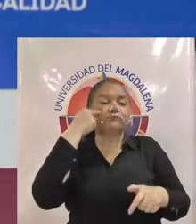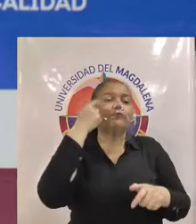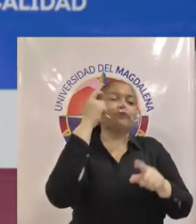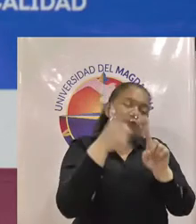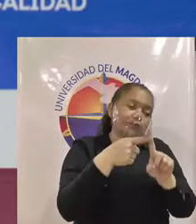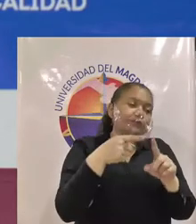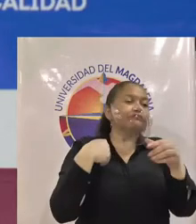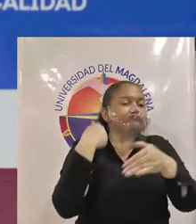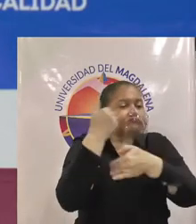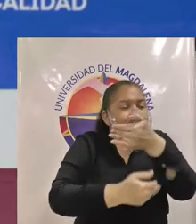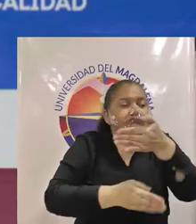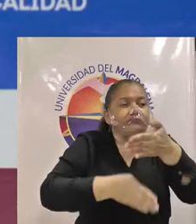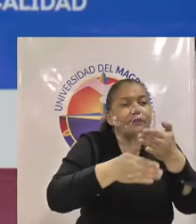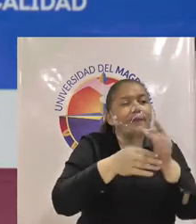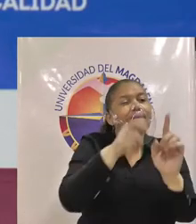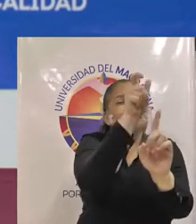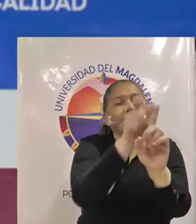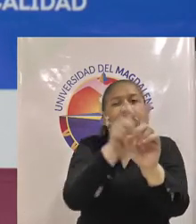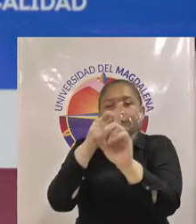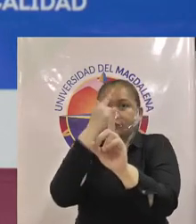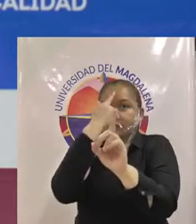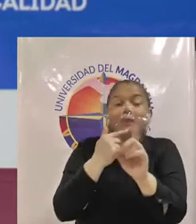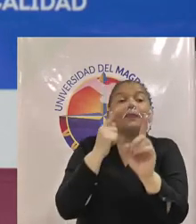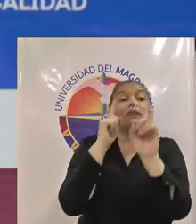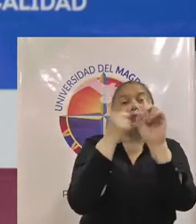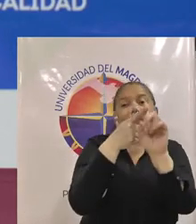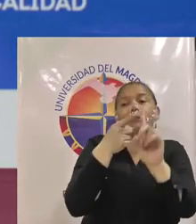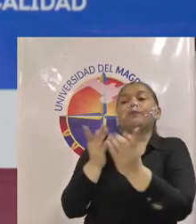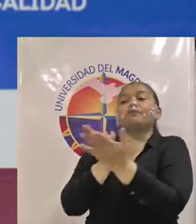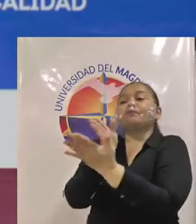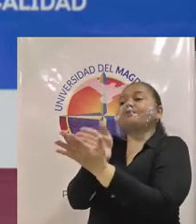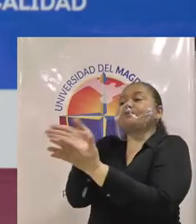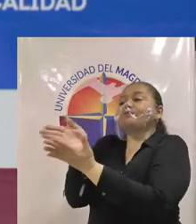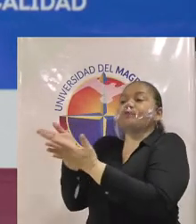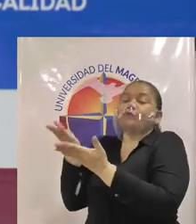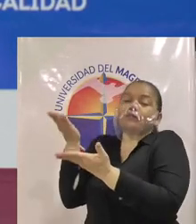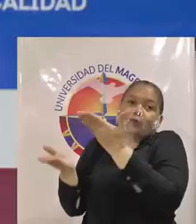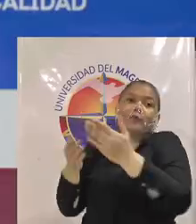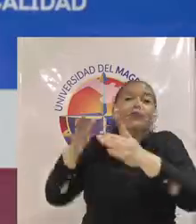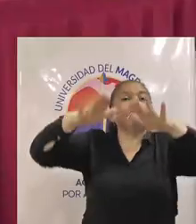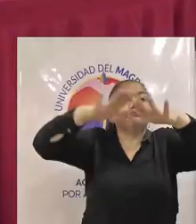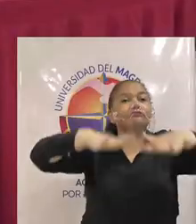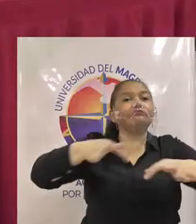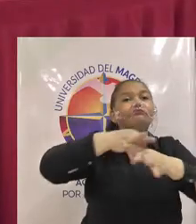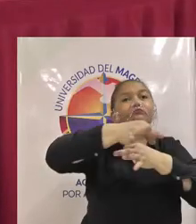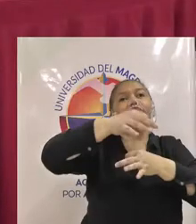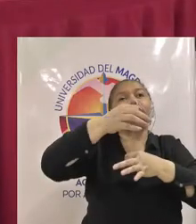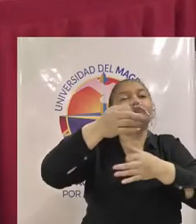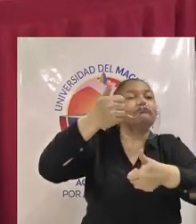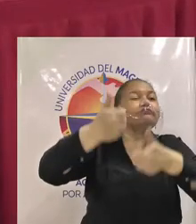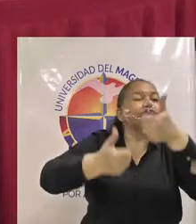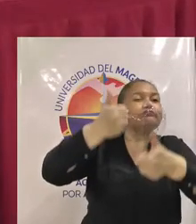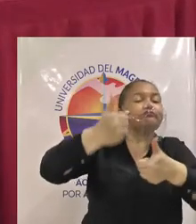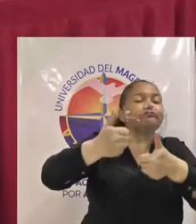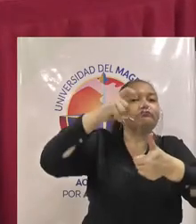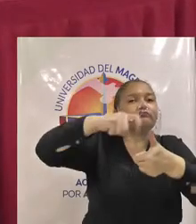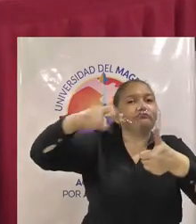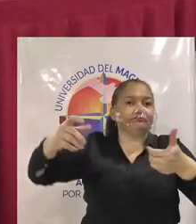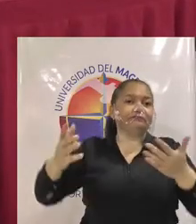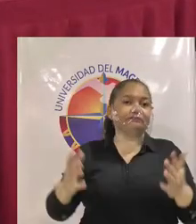con los programas y de cara al territorio creo que es la idea perfecto